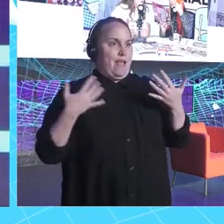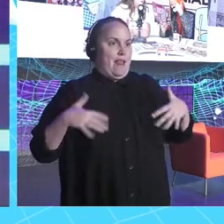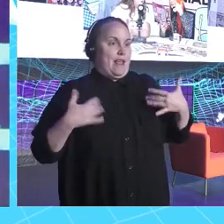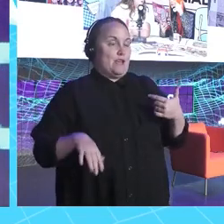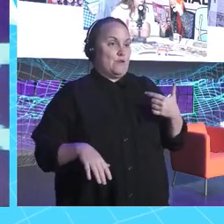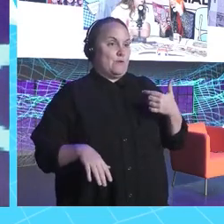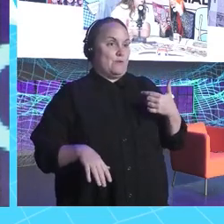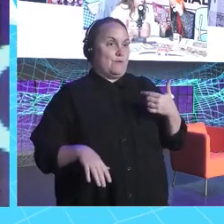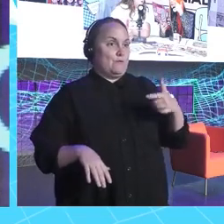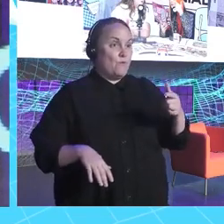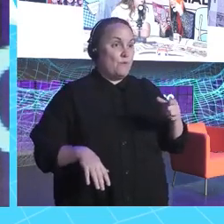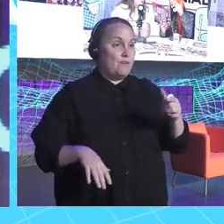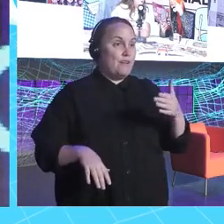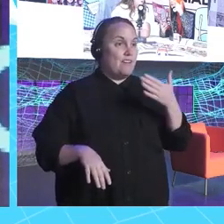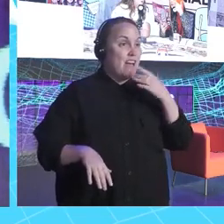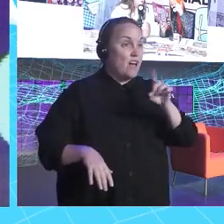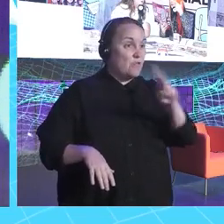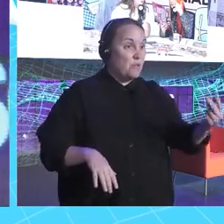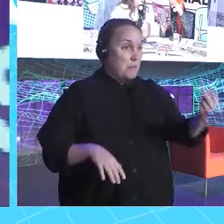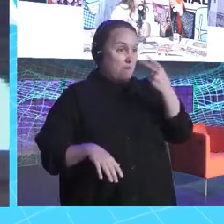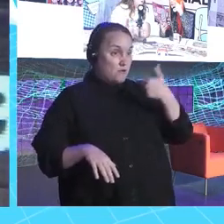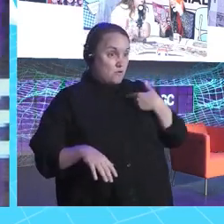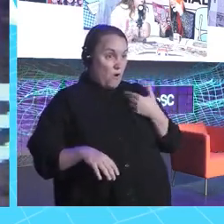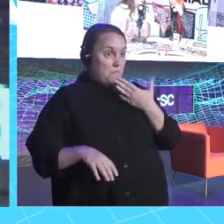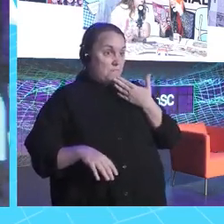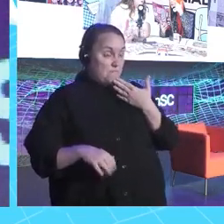desde los 12 años, eso te hace mayor, más mayor a mí todavía. Increíble.